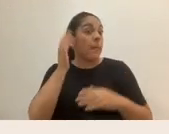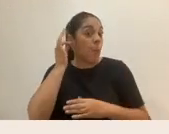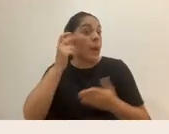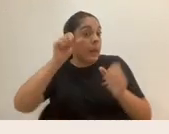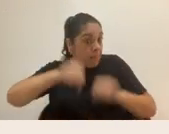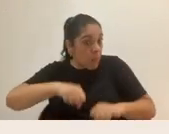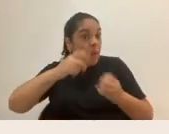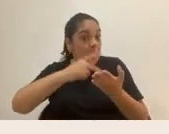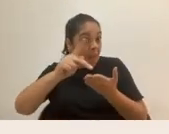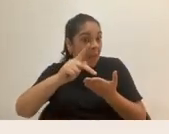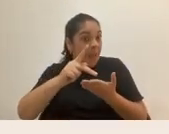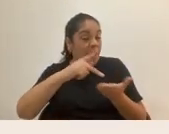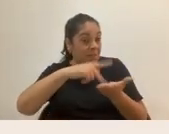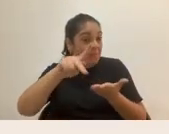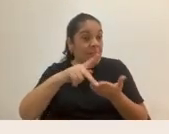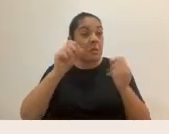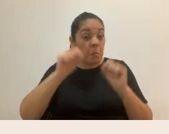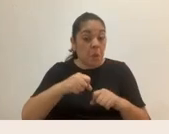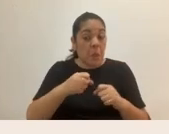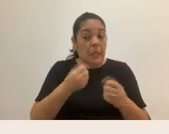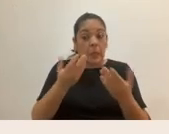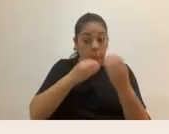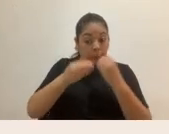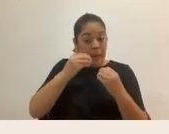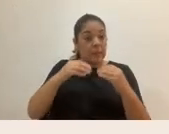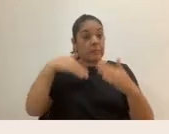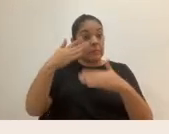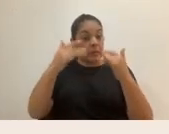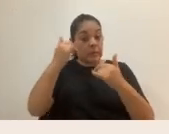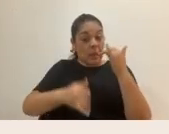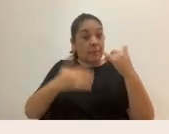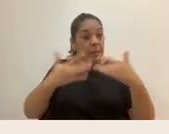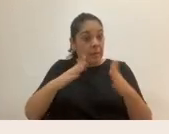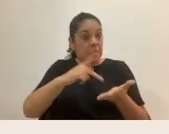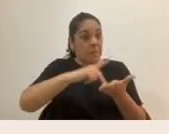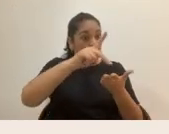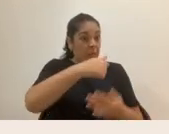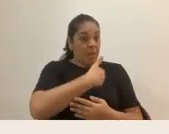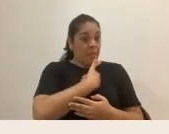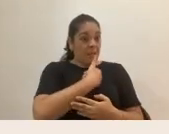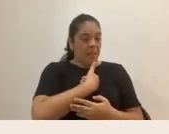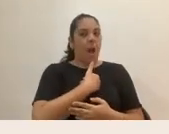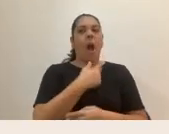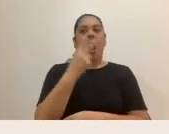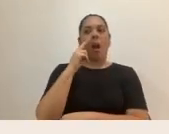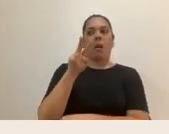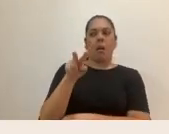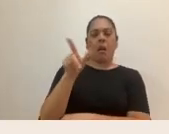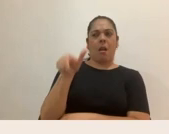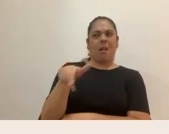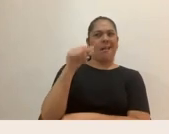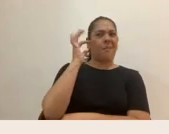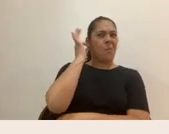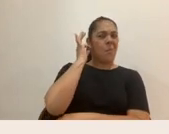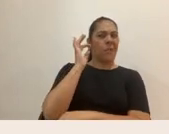citas, en esa cena, en esa salida, decidieron ser ellas las que pagaban, son también mal vistas. ¿Verdad? Se sienten